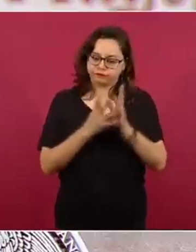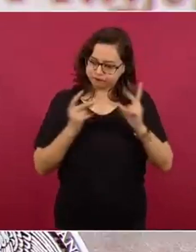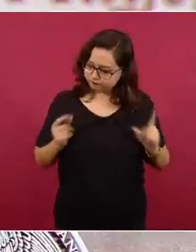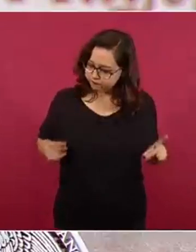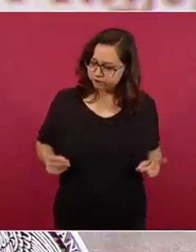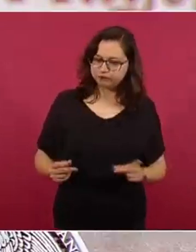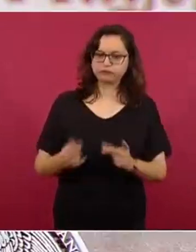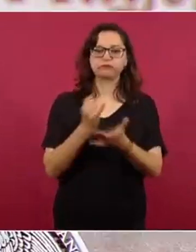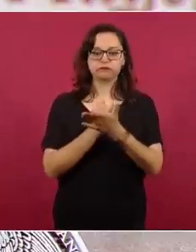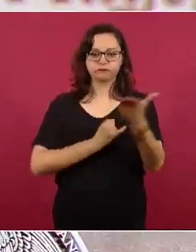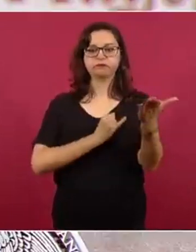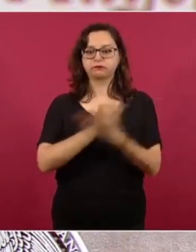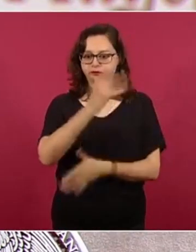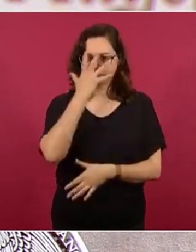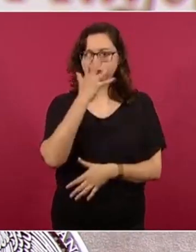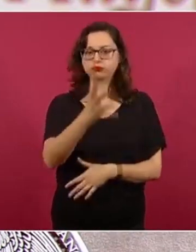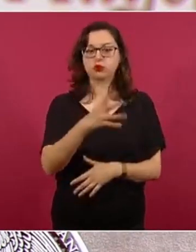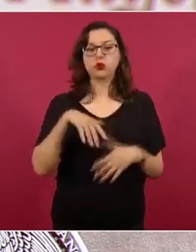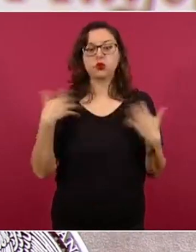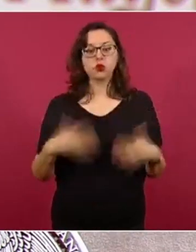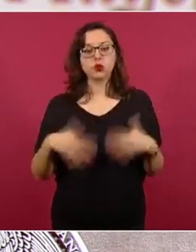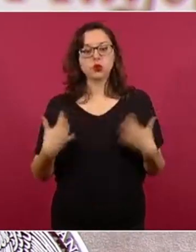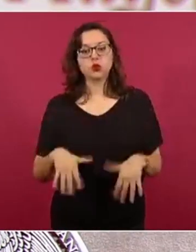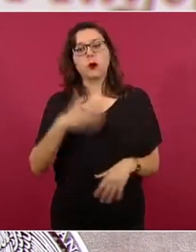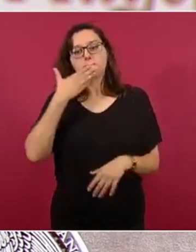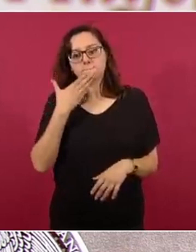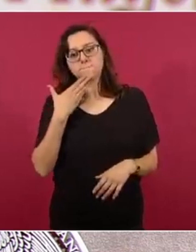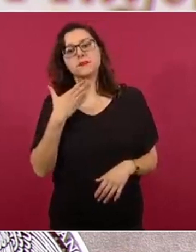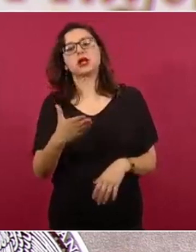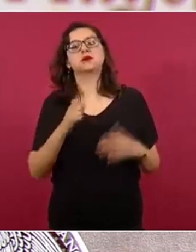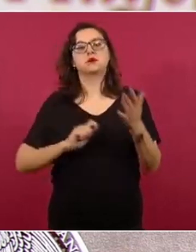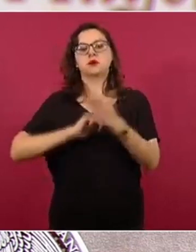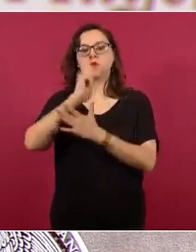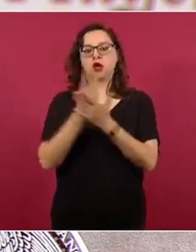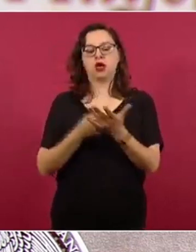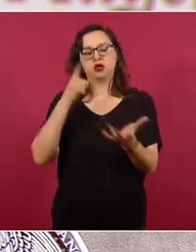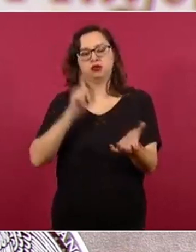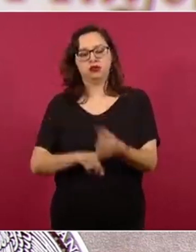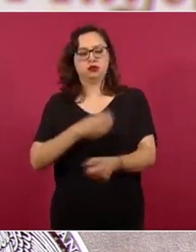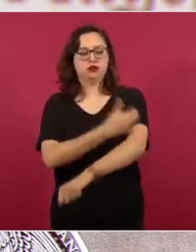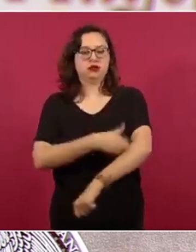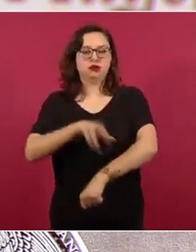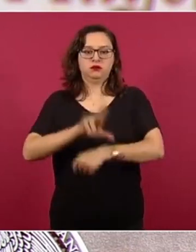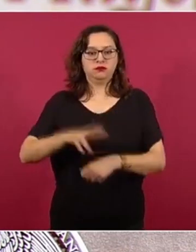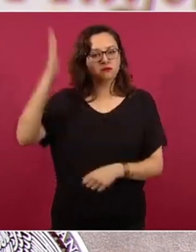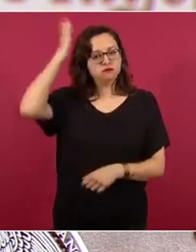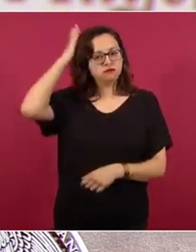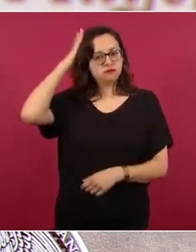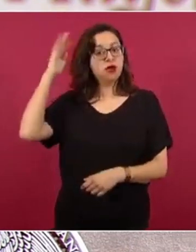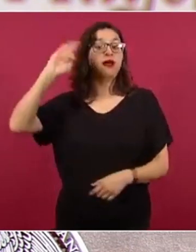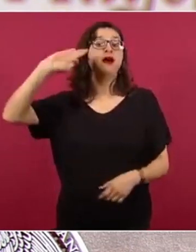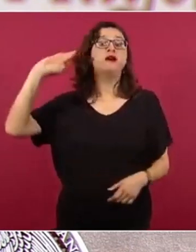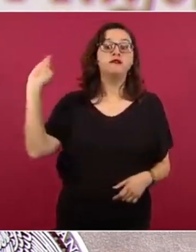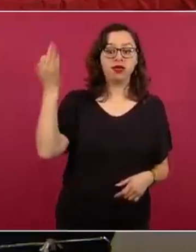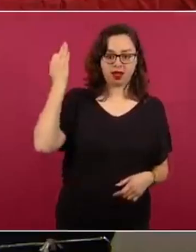decidida a este empeño en un programa que es coordinado y dirigido por el gobierno federal, pero que sin la